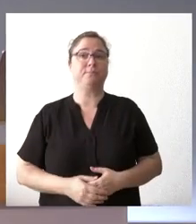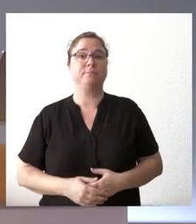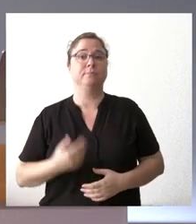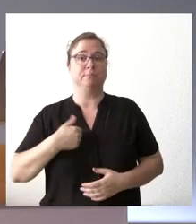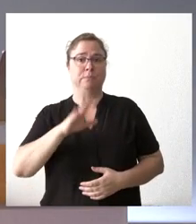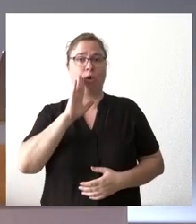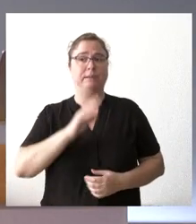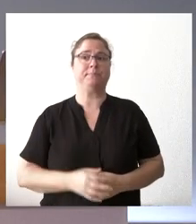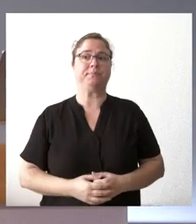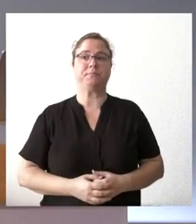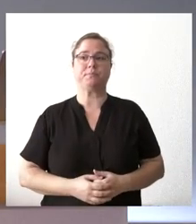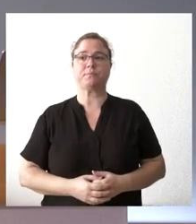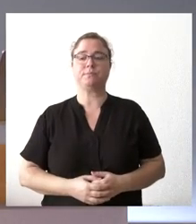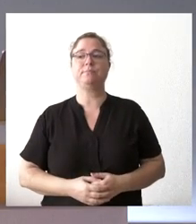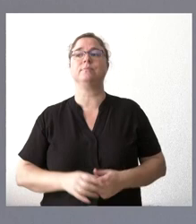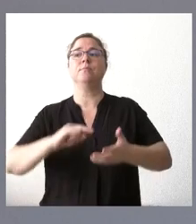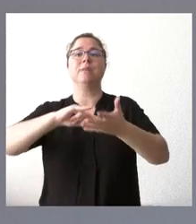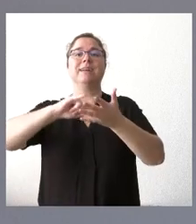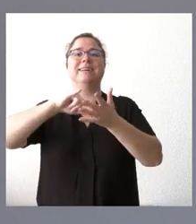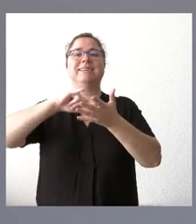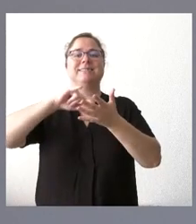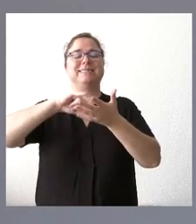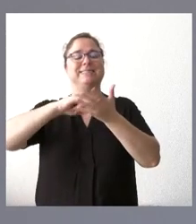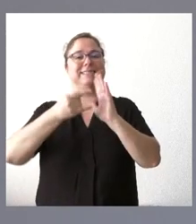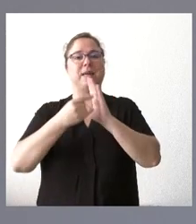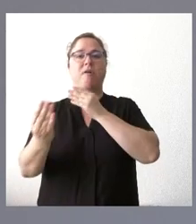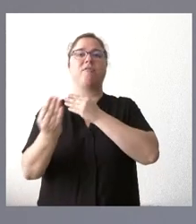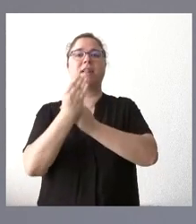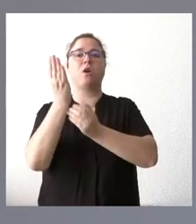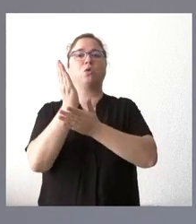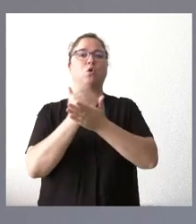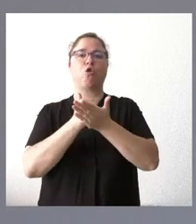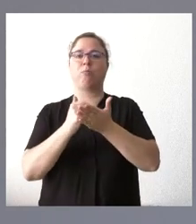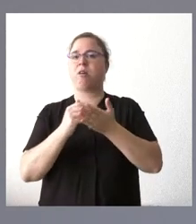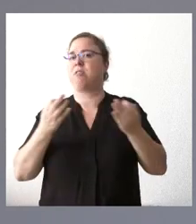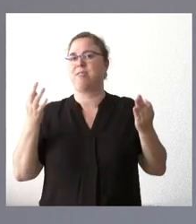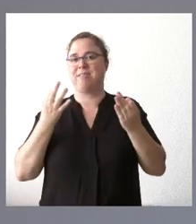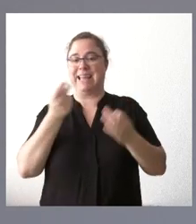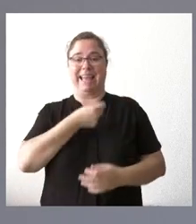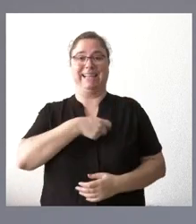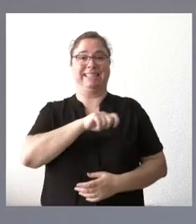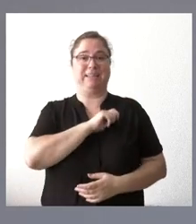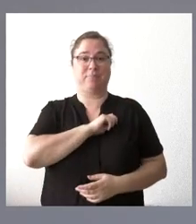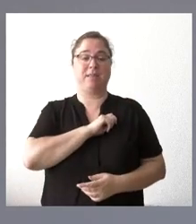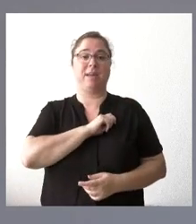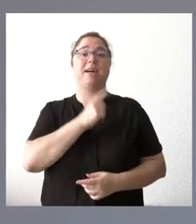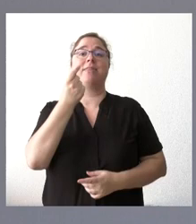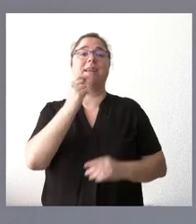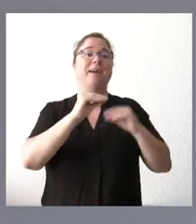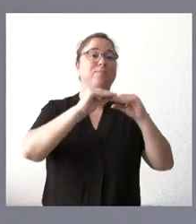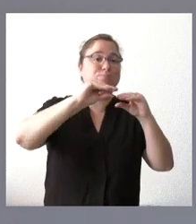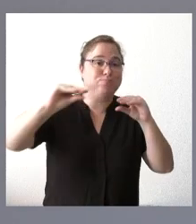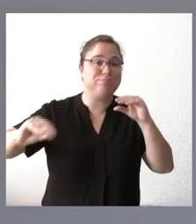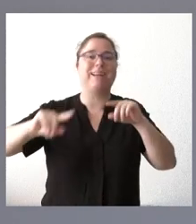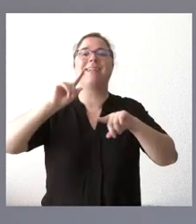antes. El sistema de financiación autonómica, como ustedes saben, fundamentalmente en España se distribuye en función de la población,